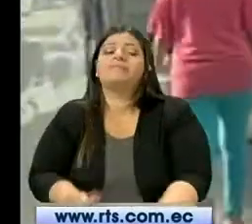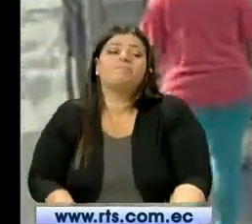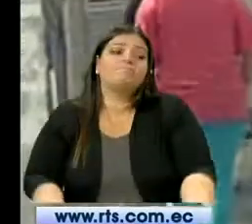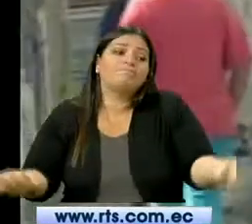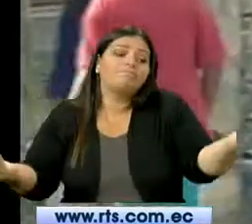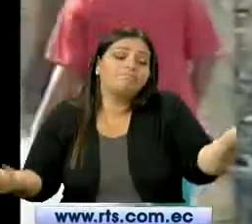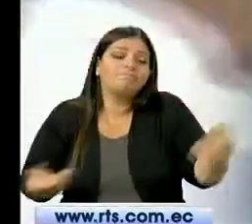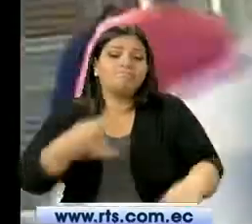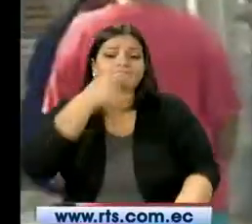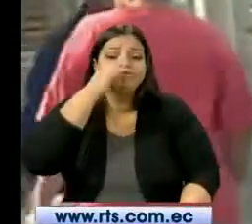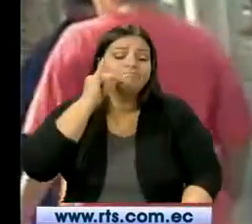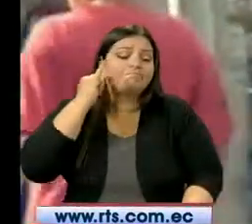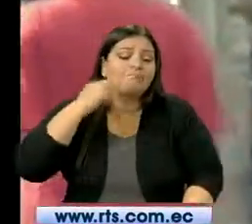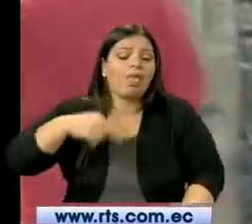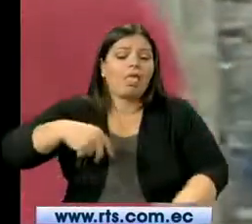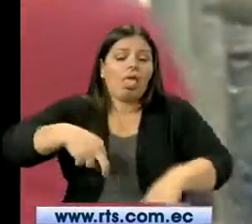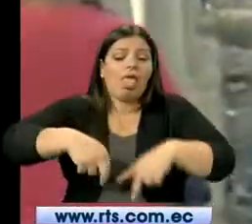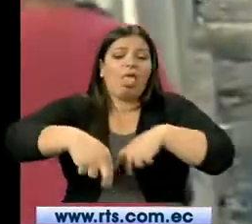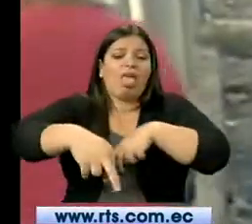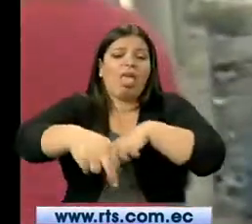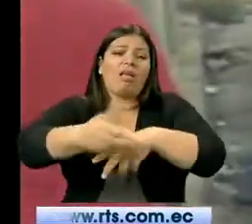Seguimos dialogando con los moradores de la zona.